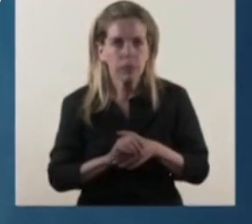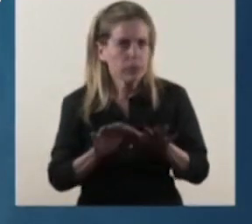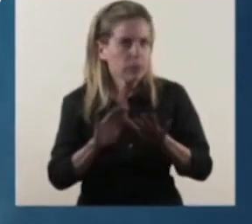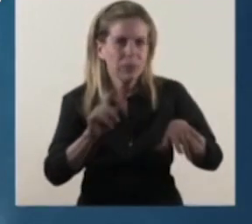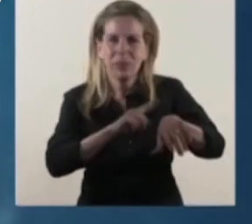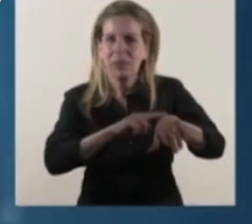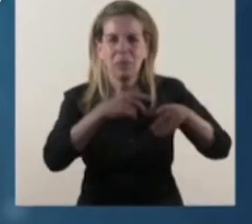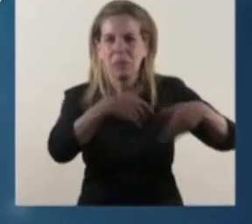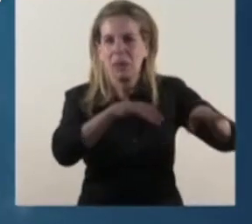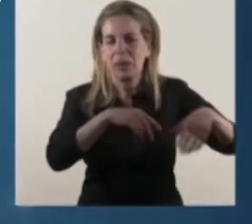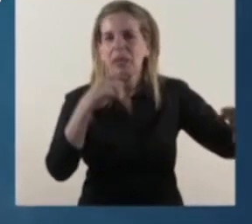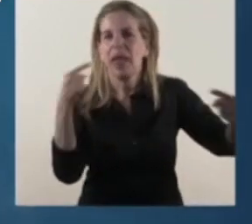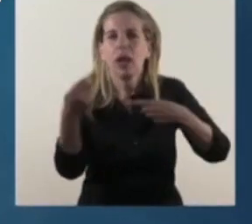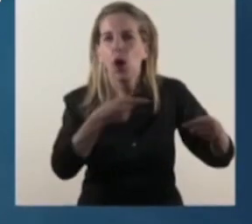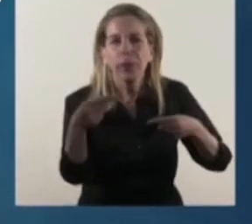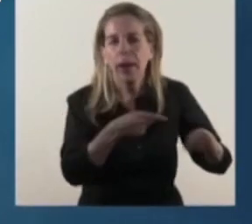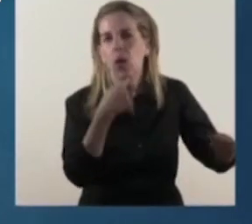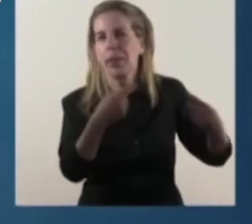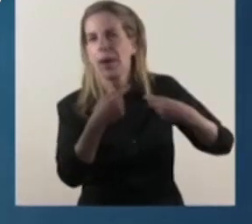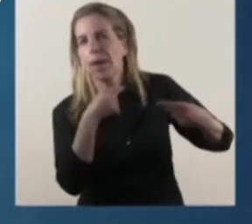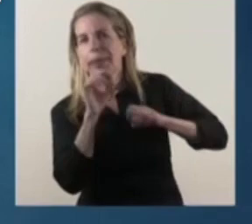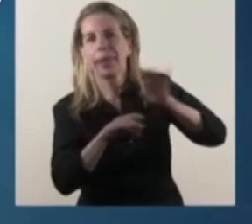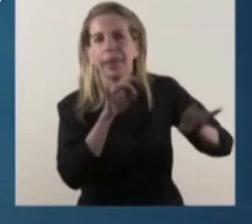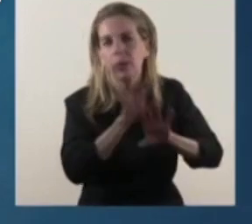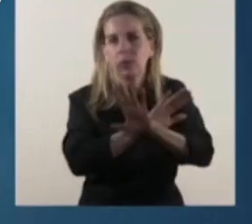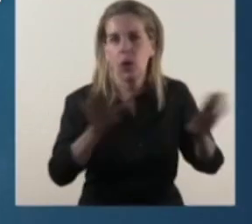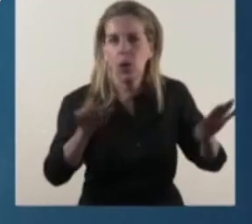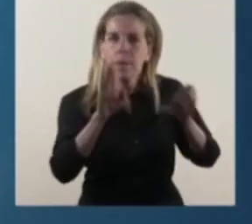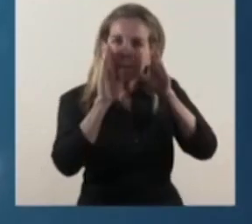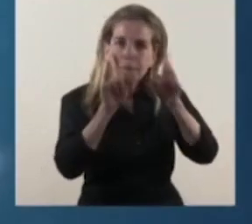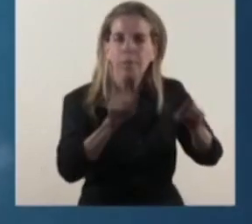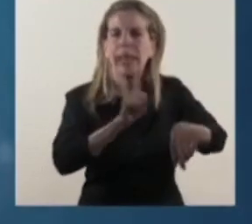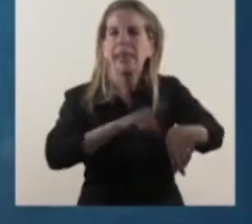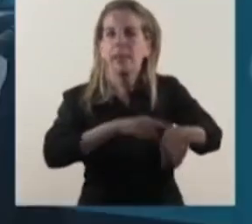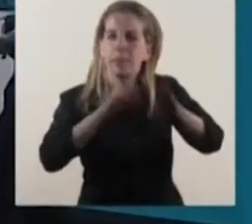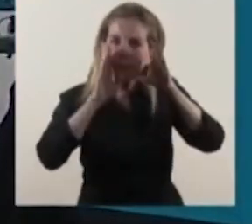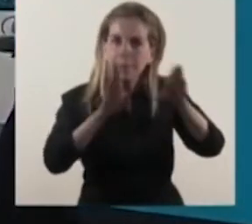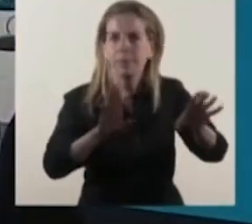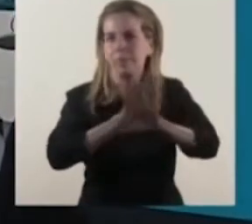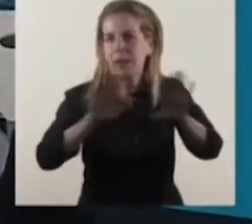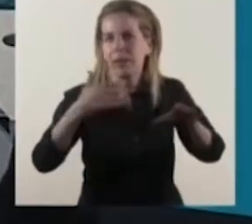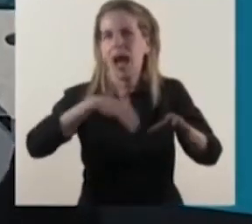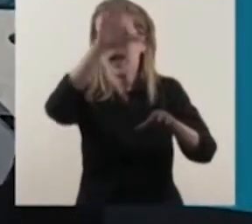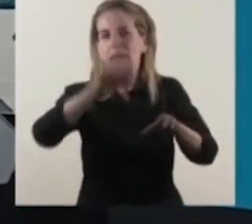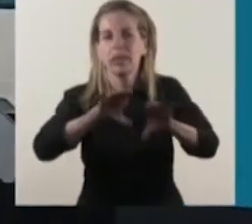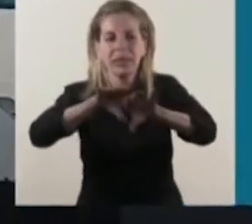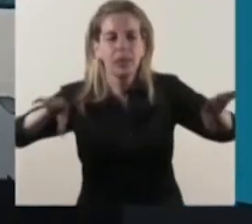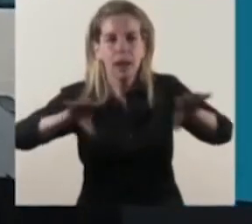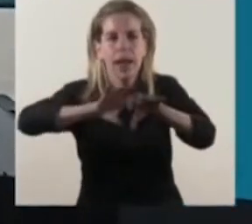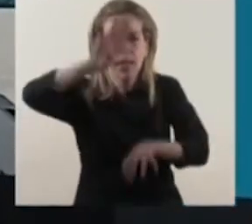el tiempo en disputas que no existen que no nos hagan perder el tiempo en divisiones que no necesitamos